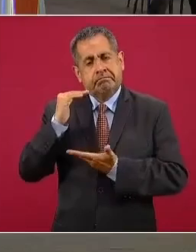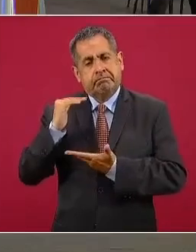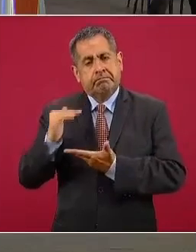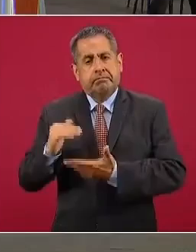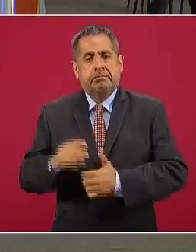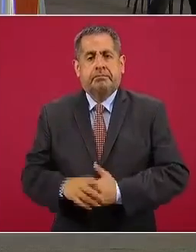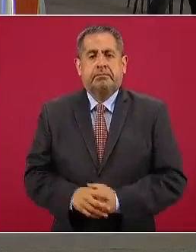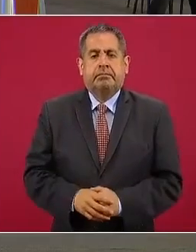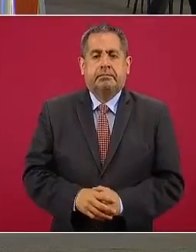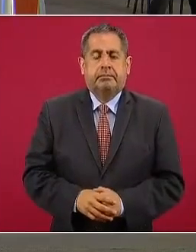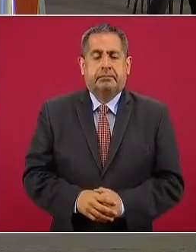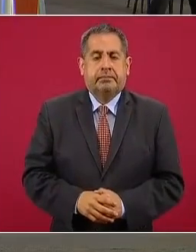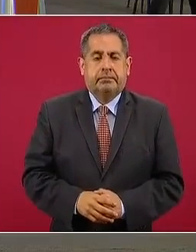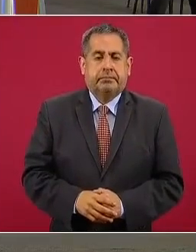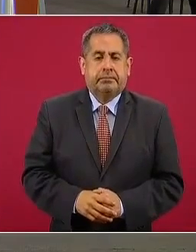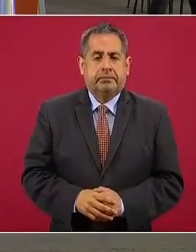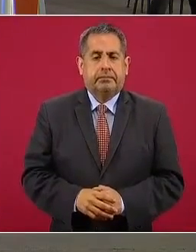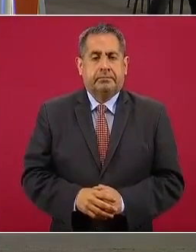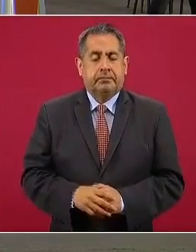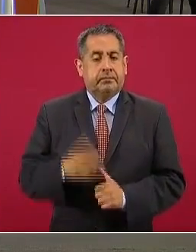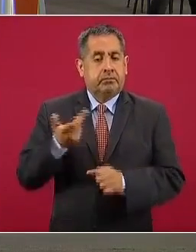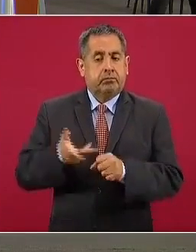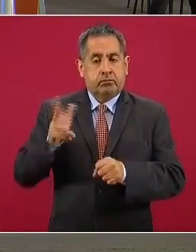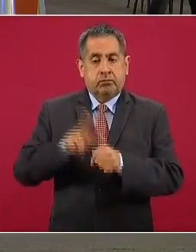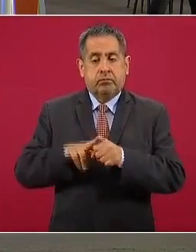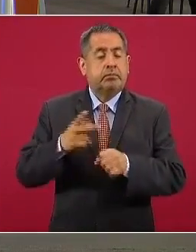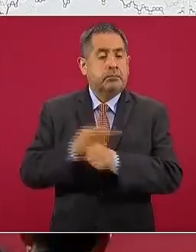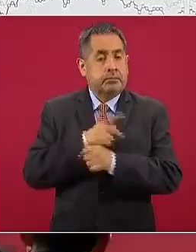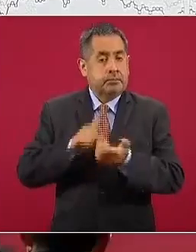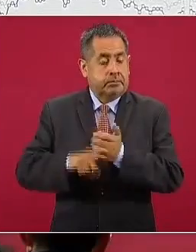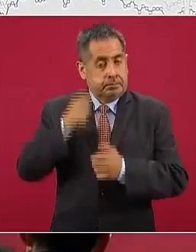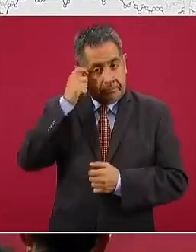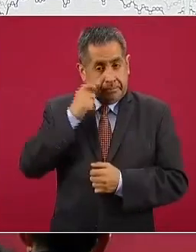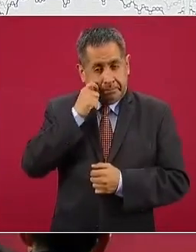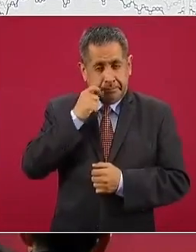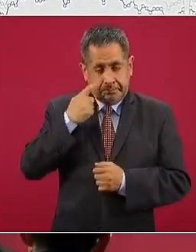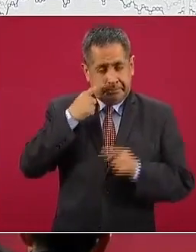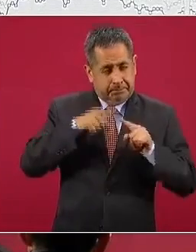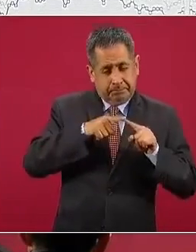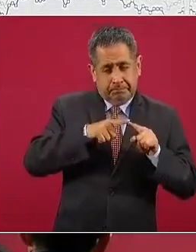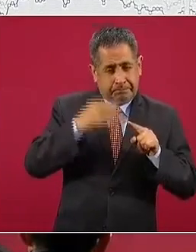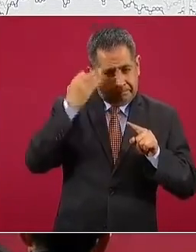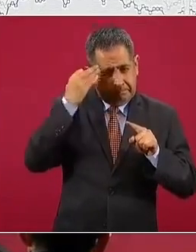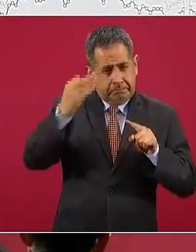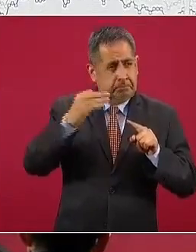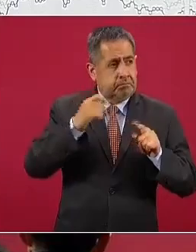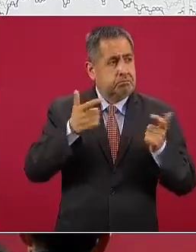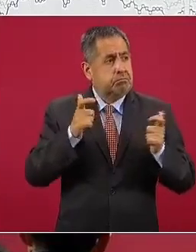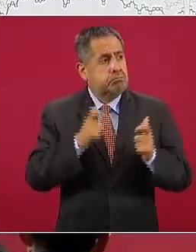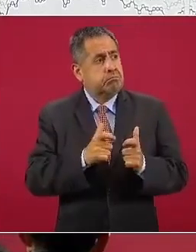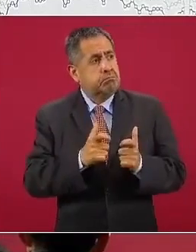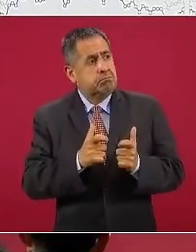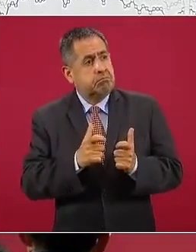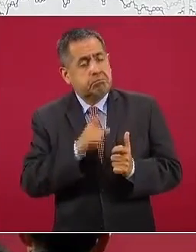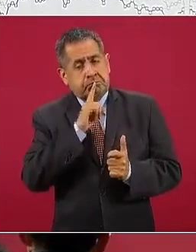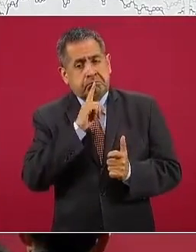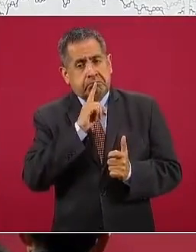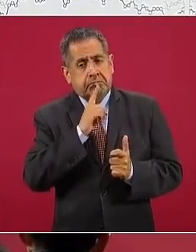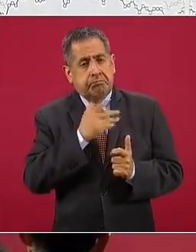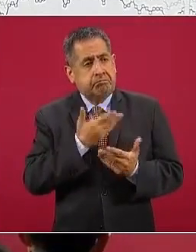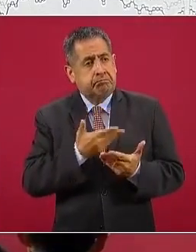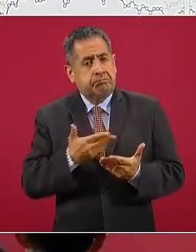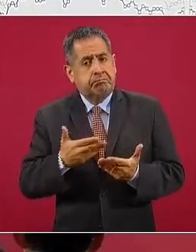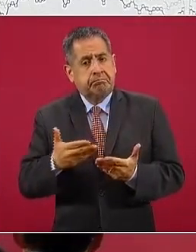La siguiente. La hospitalización en balance neutro después de una prolongada desocupación desde la primera